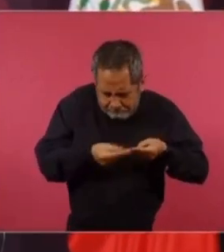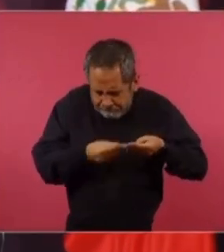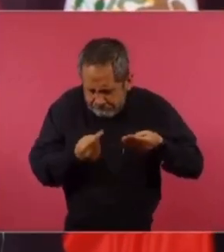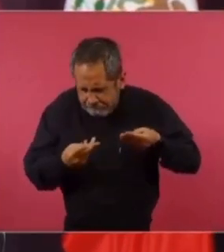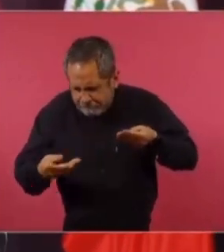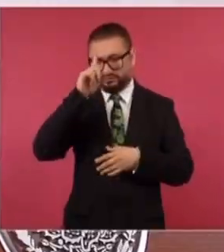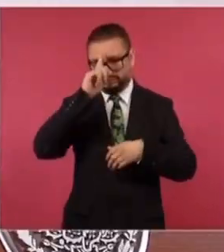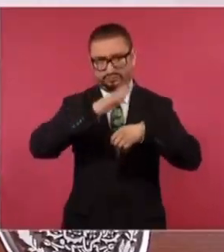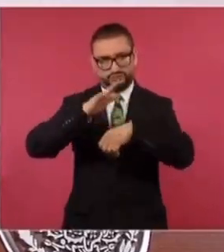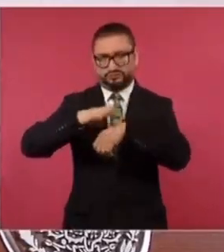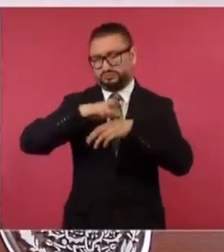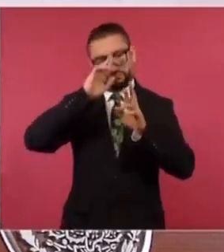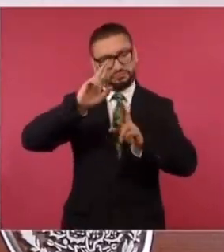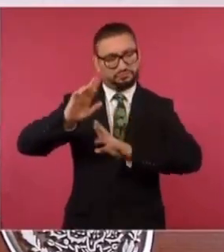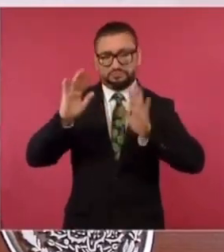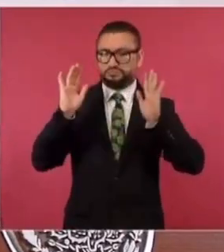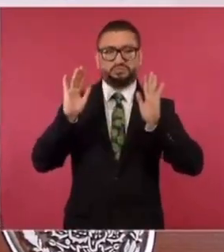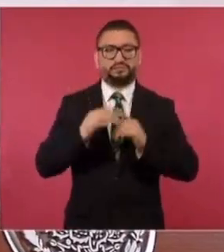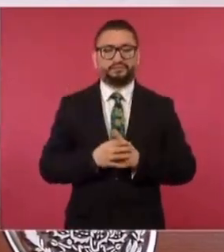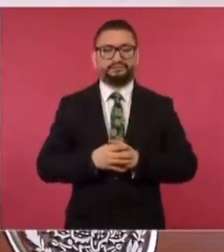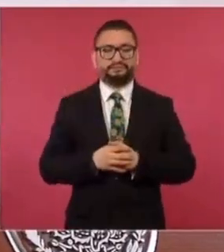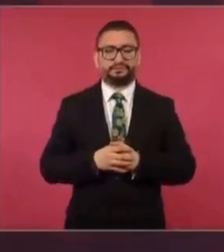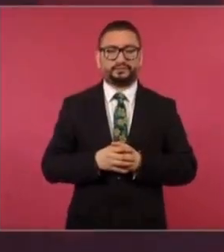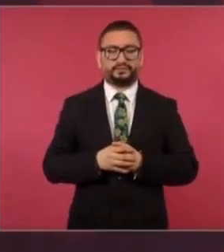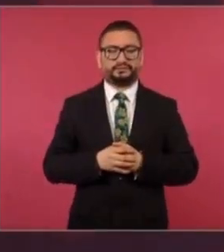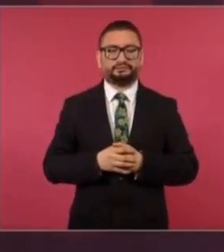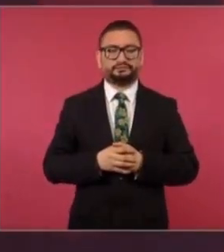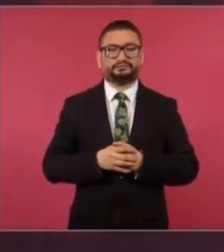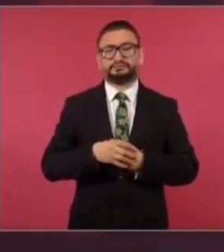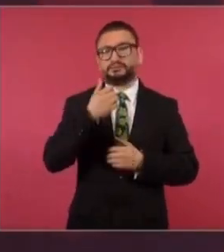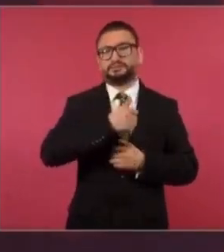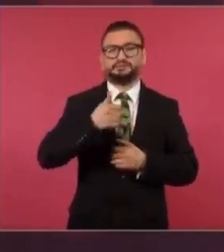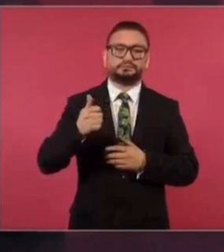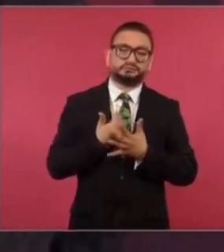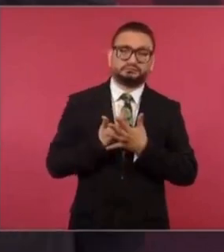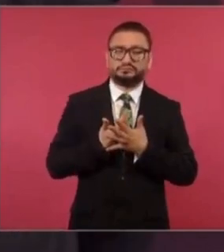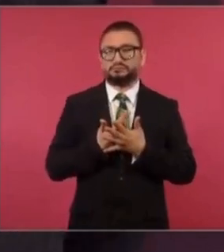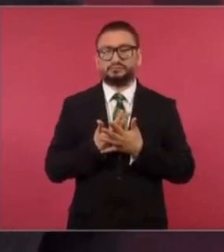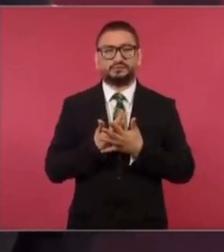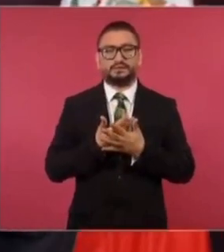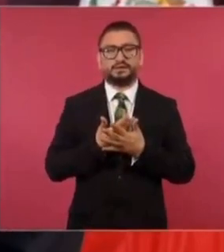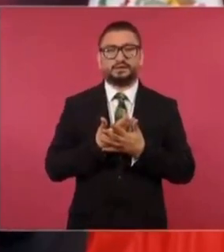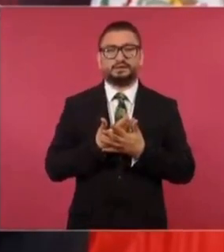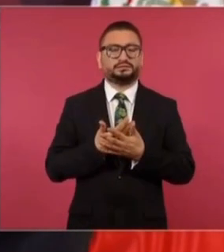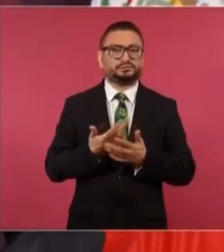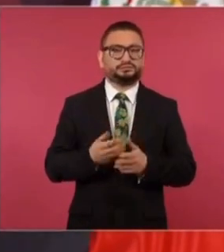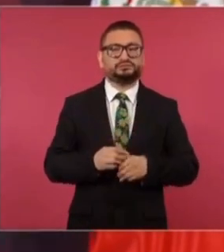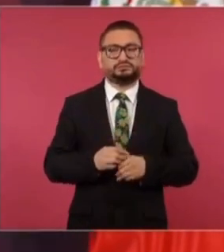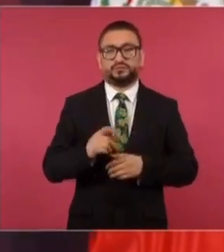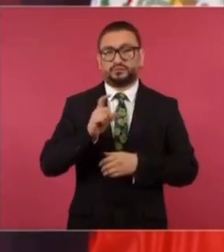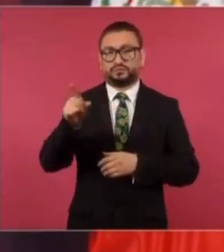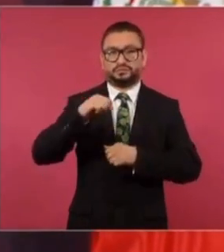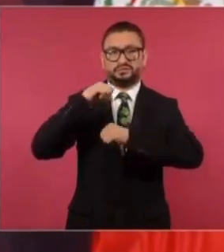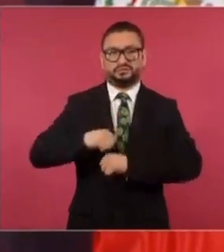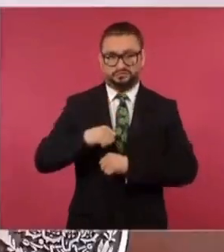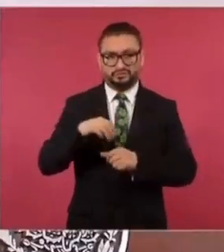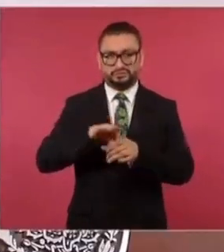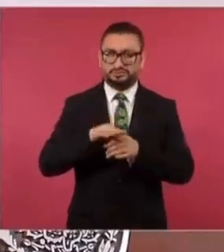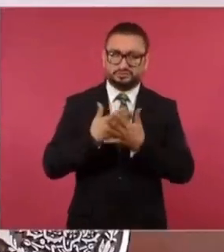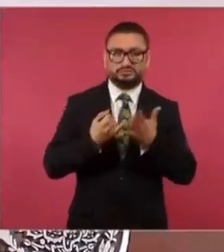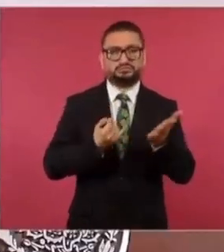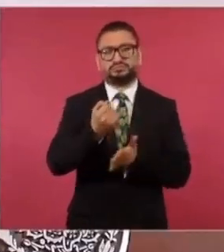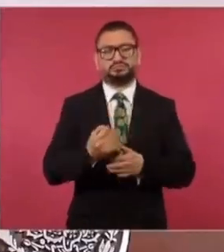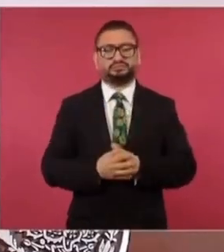tranquilos? Desde luego, hay que atenerse a lo que decida la autoridad electoral.